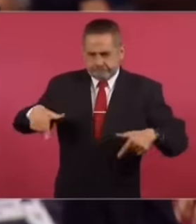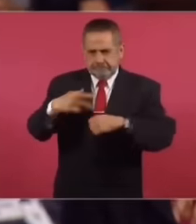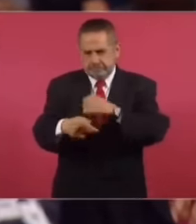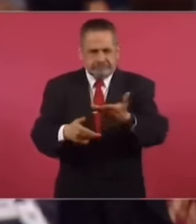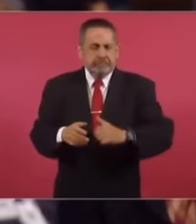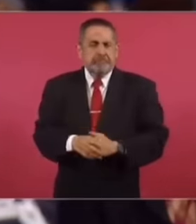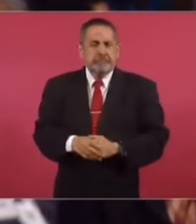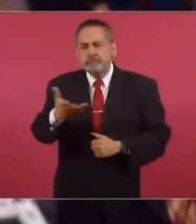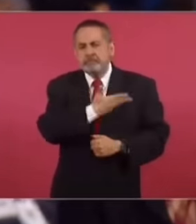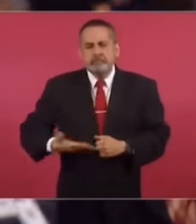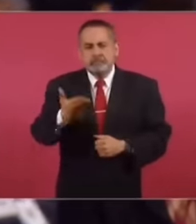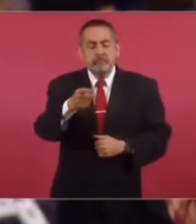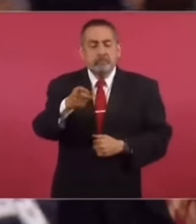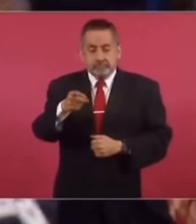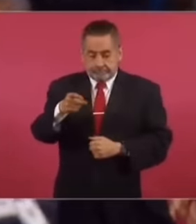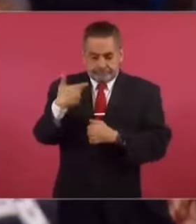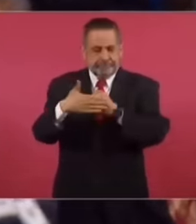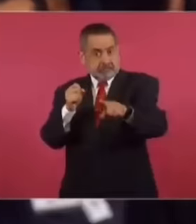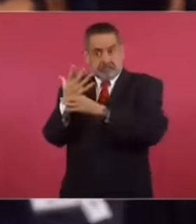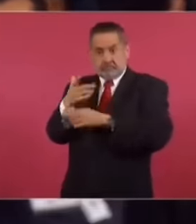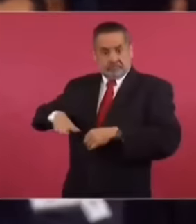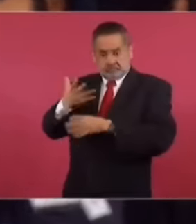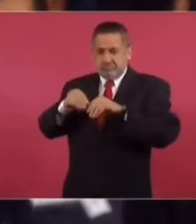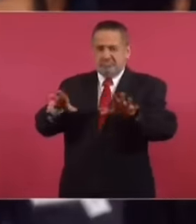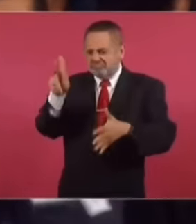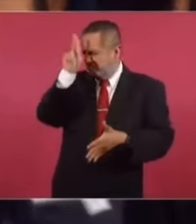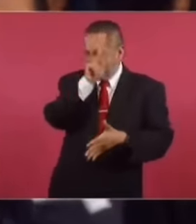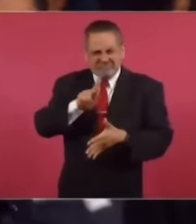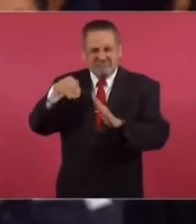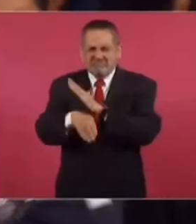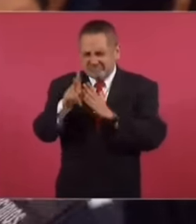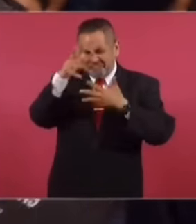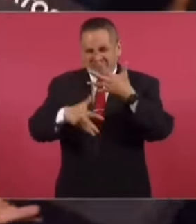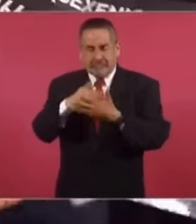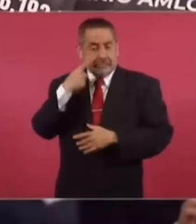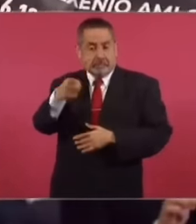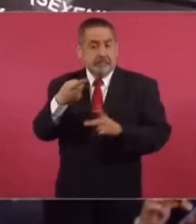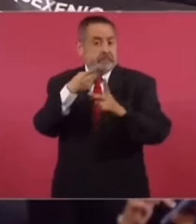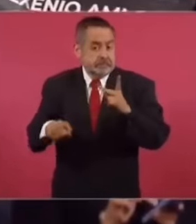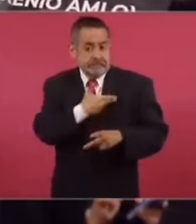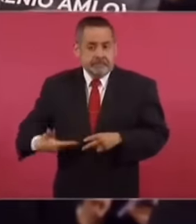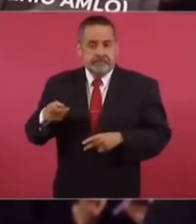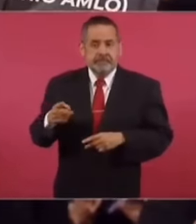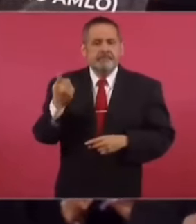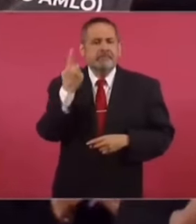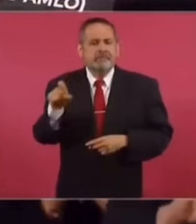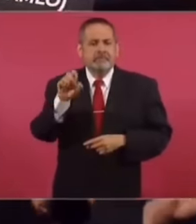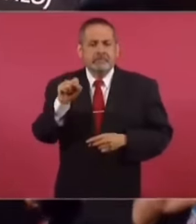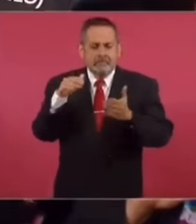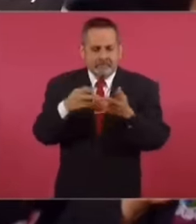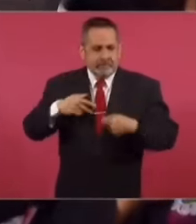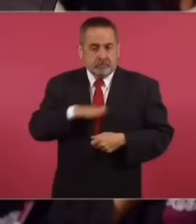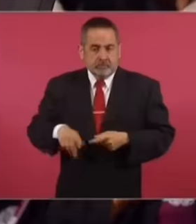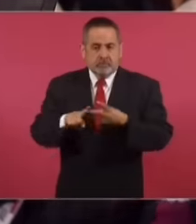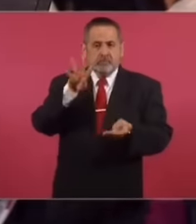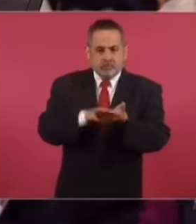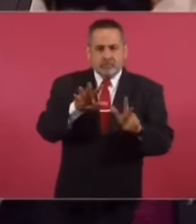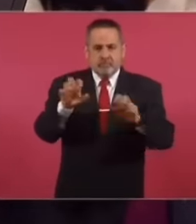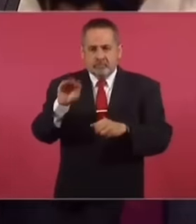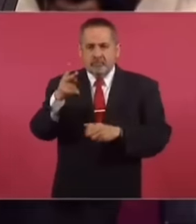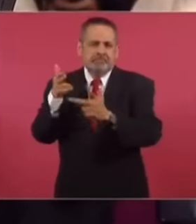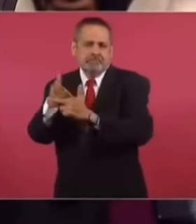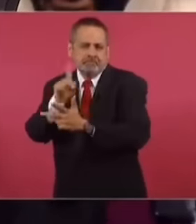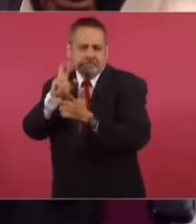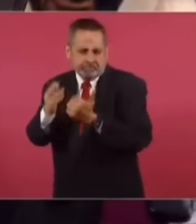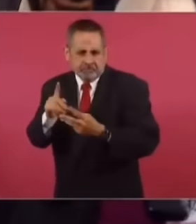contexto es el siguiente, presidente, usted va a dejar un país unido en la violencia y lo que dicen los datos es que desde que usted llegó al poder ha habido más de 166 mil muertos, 4.892